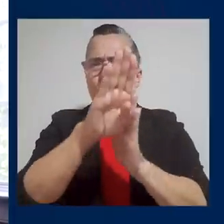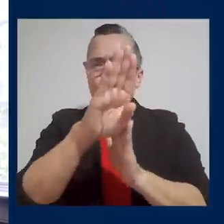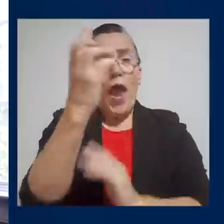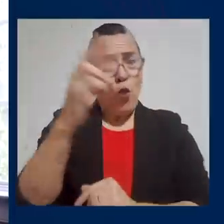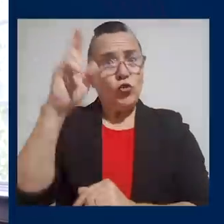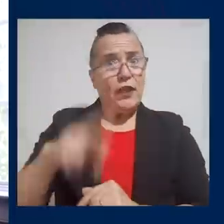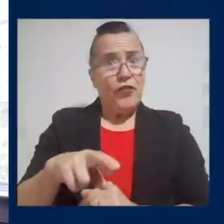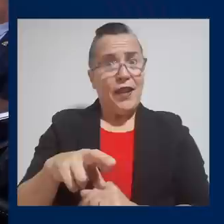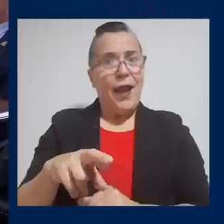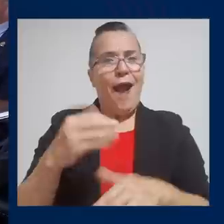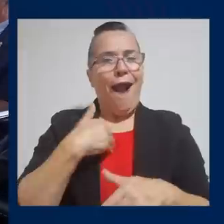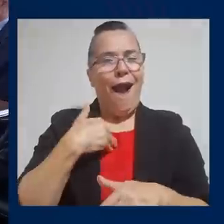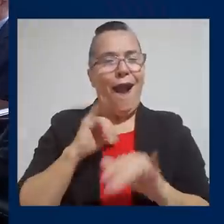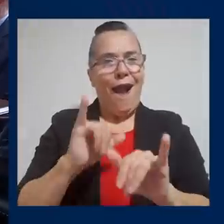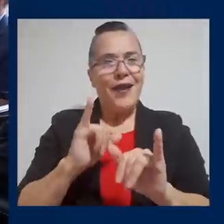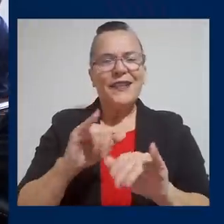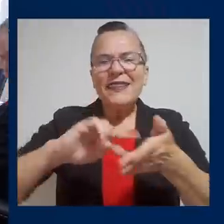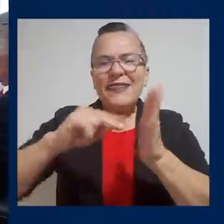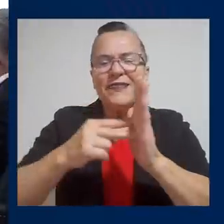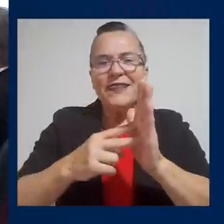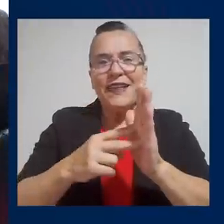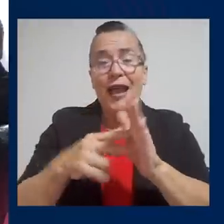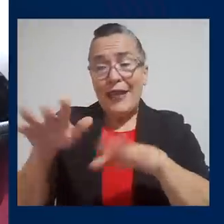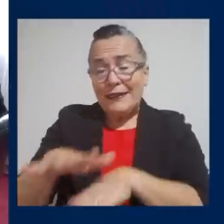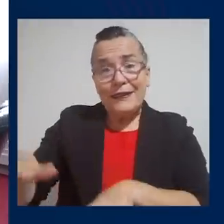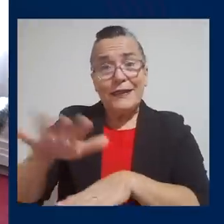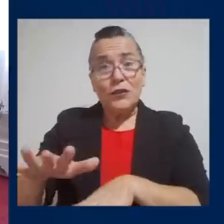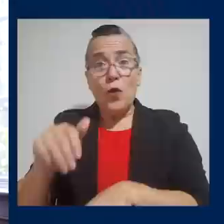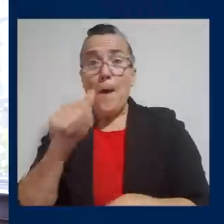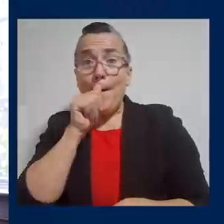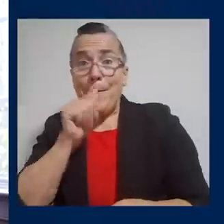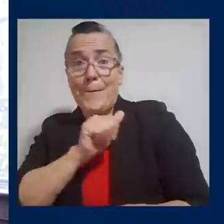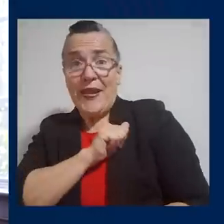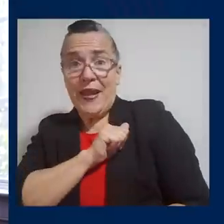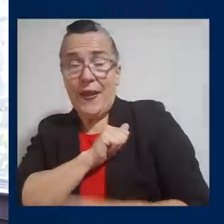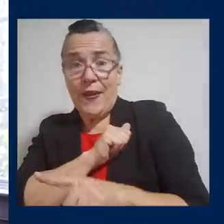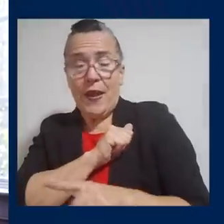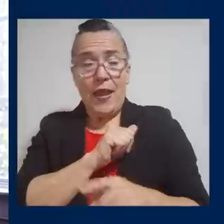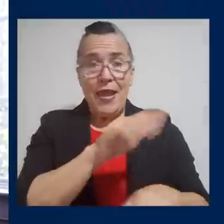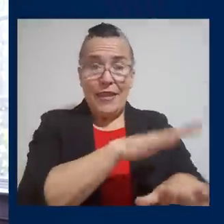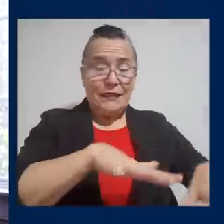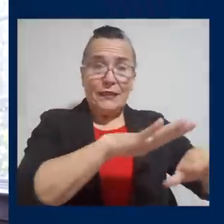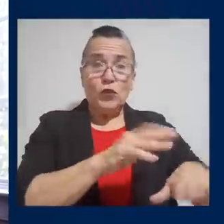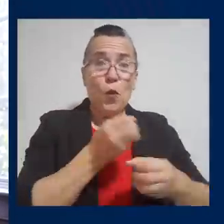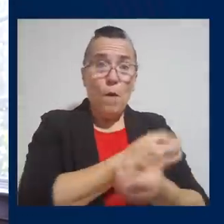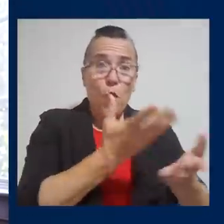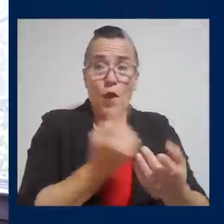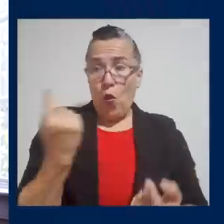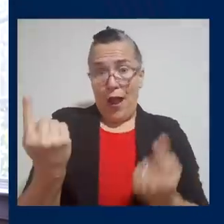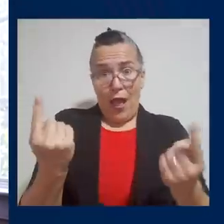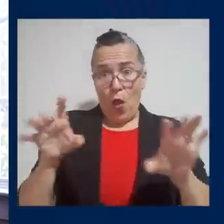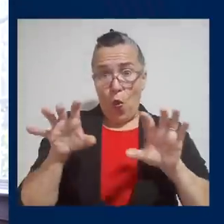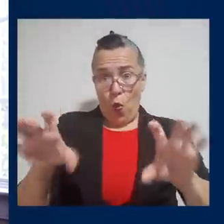experimentando. Se trata de sector privado y sector público, cada uno haciendo